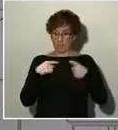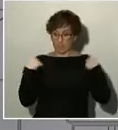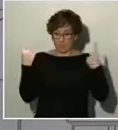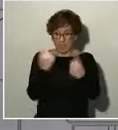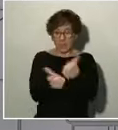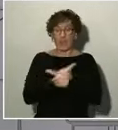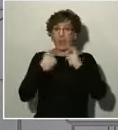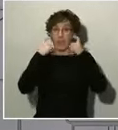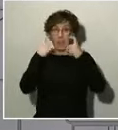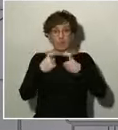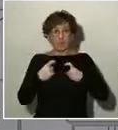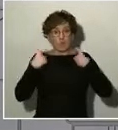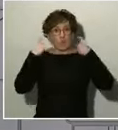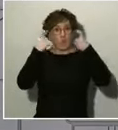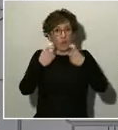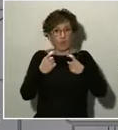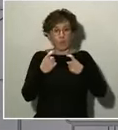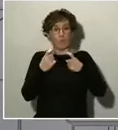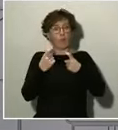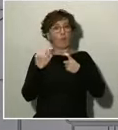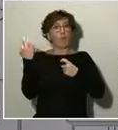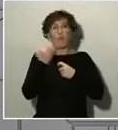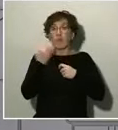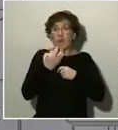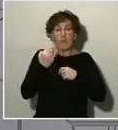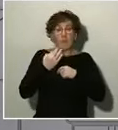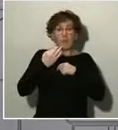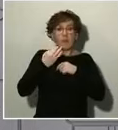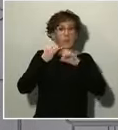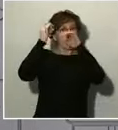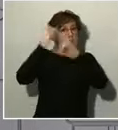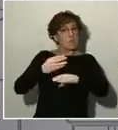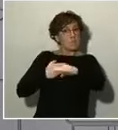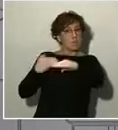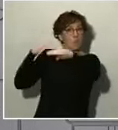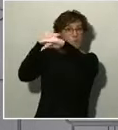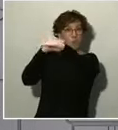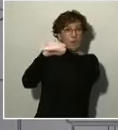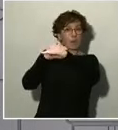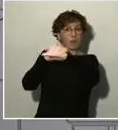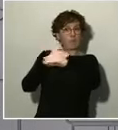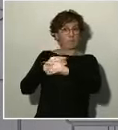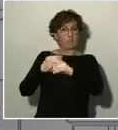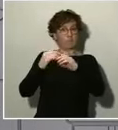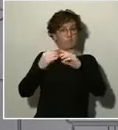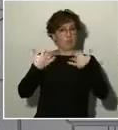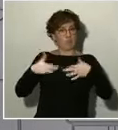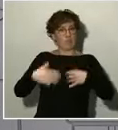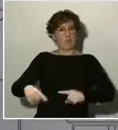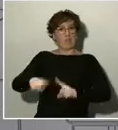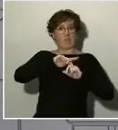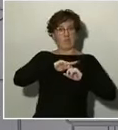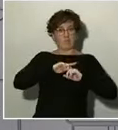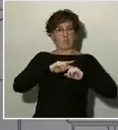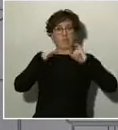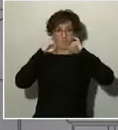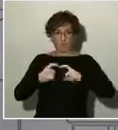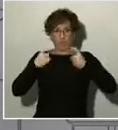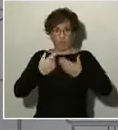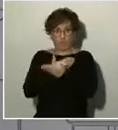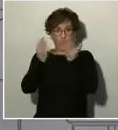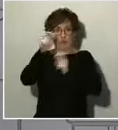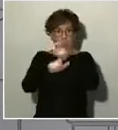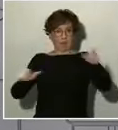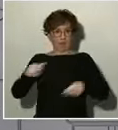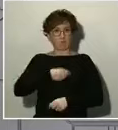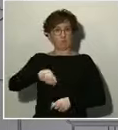como mínimo, a la altura del sacrificio que están acometiendo los españoles. En el Frente Sanitario, este empeño